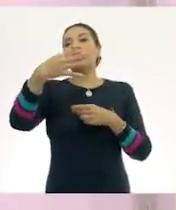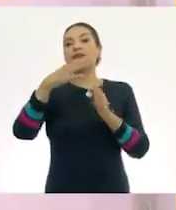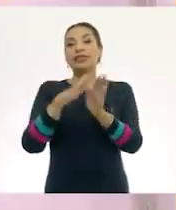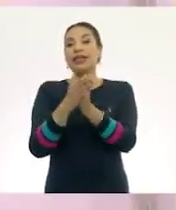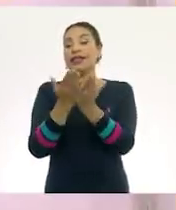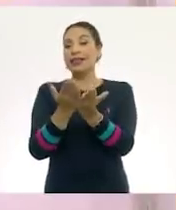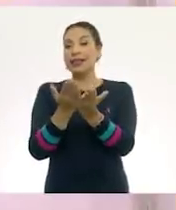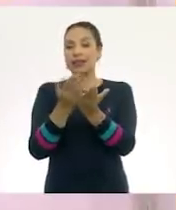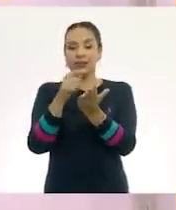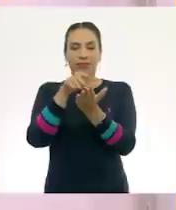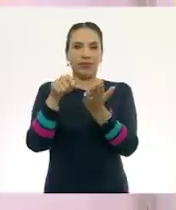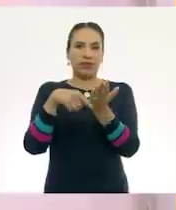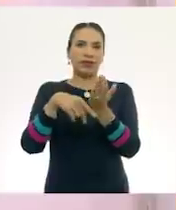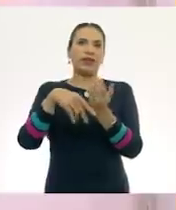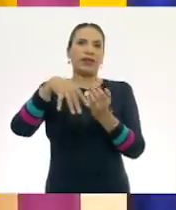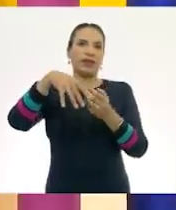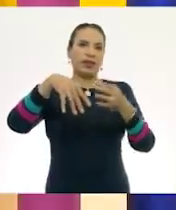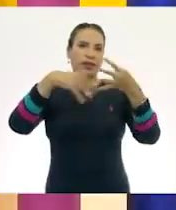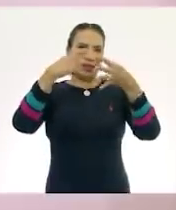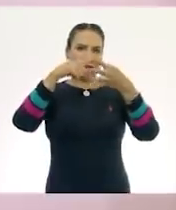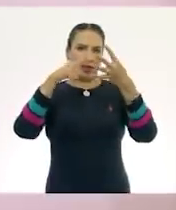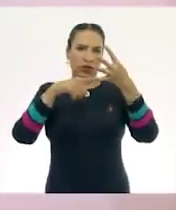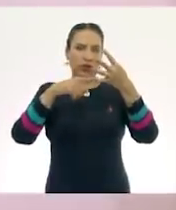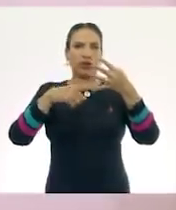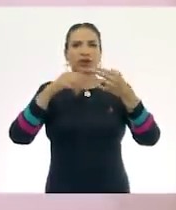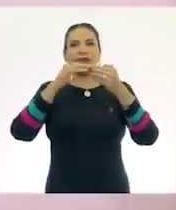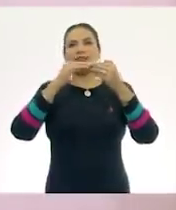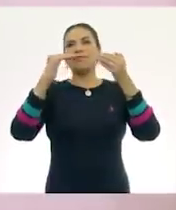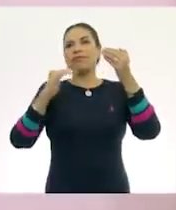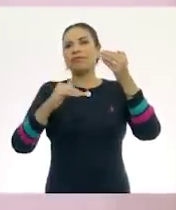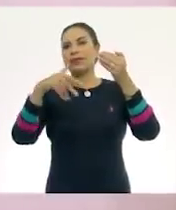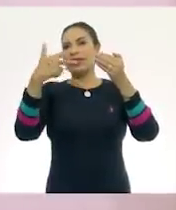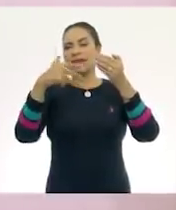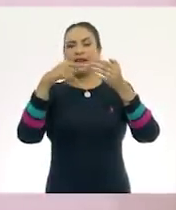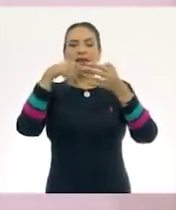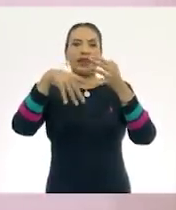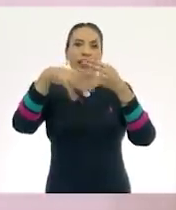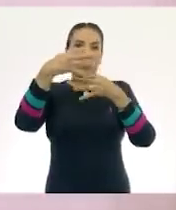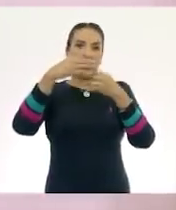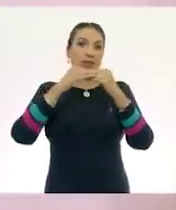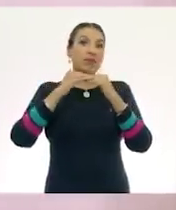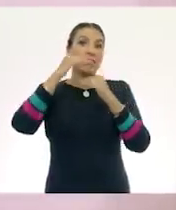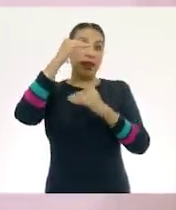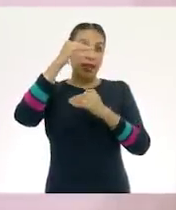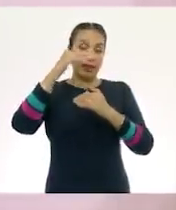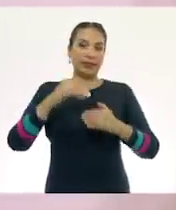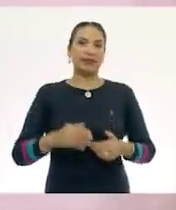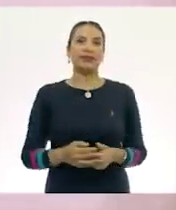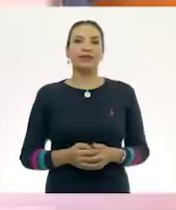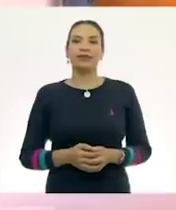Catorce va después de trece, entonces catorce es mayor.